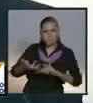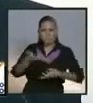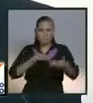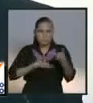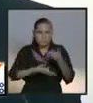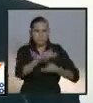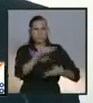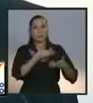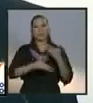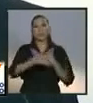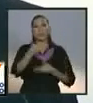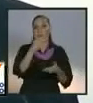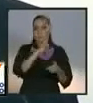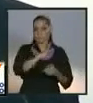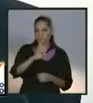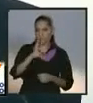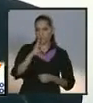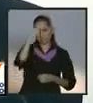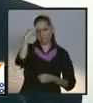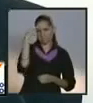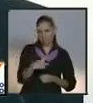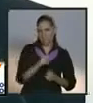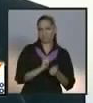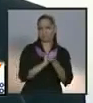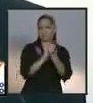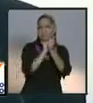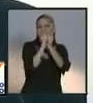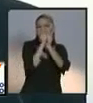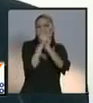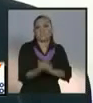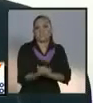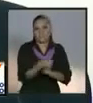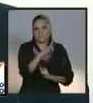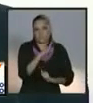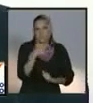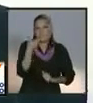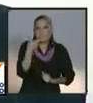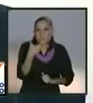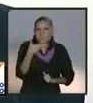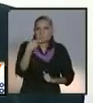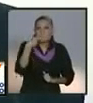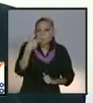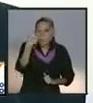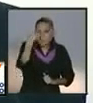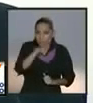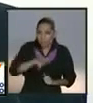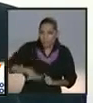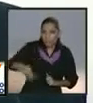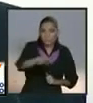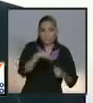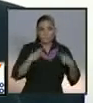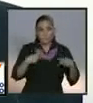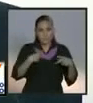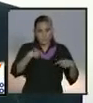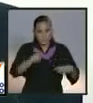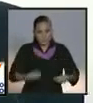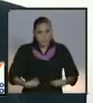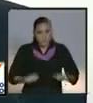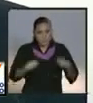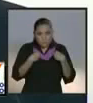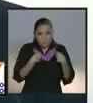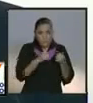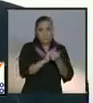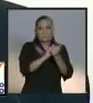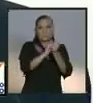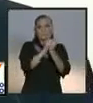México mejore. Para que el pueblo viva mejor. Voy a gobernar para todos.